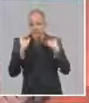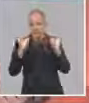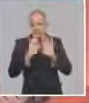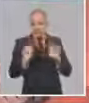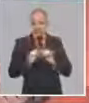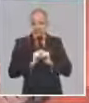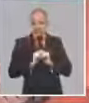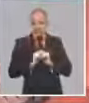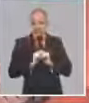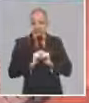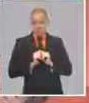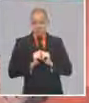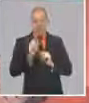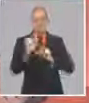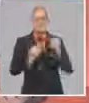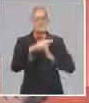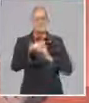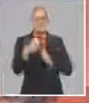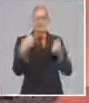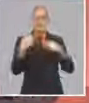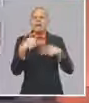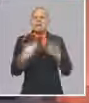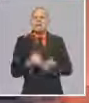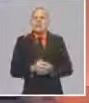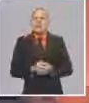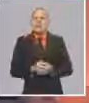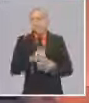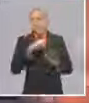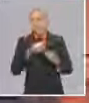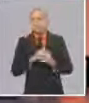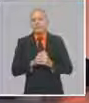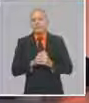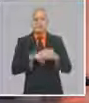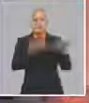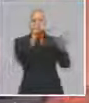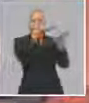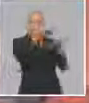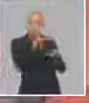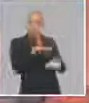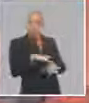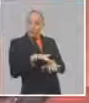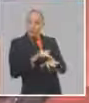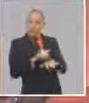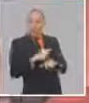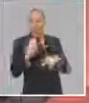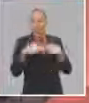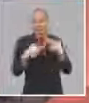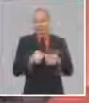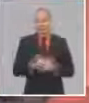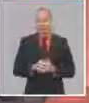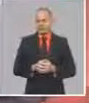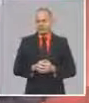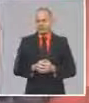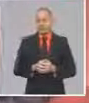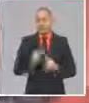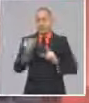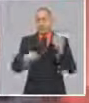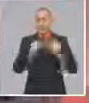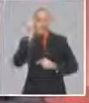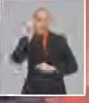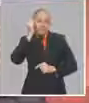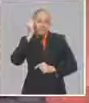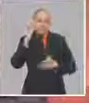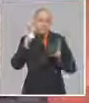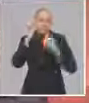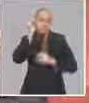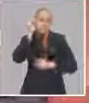las personas estaban mandando los paquetes. O sea, tú tienes mercados desabastecidos, ¿cómo capta la divisa? O para captar la divisa